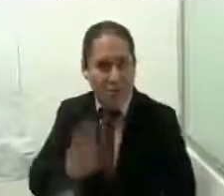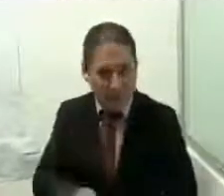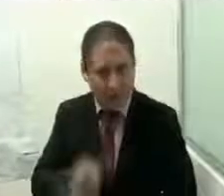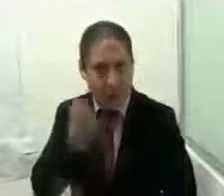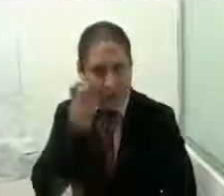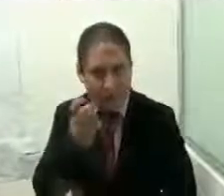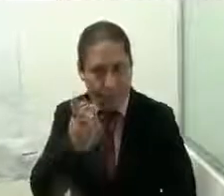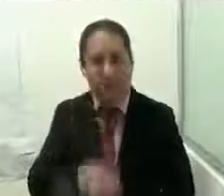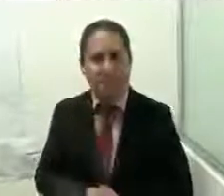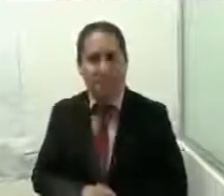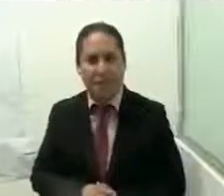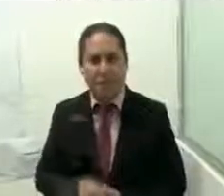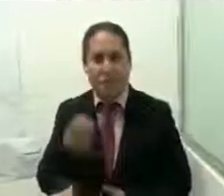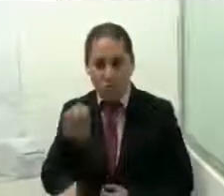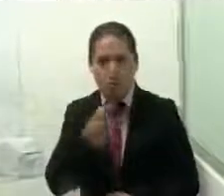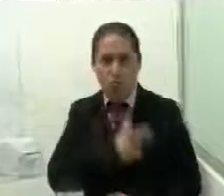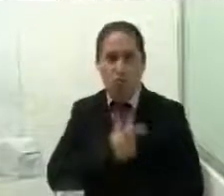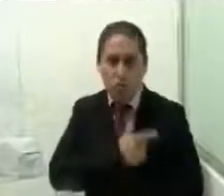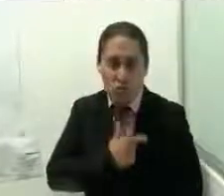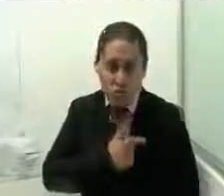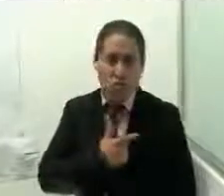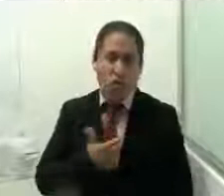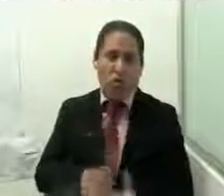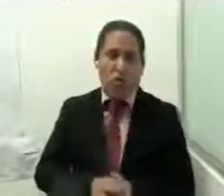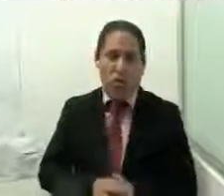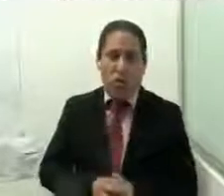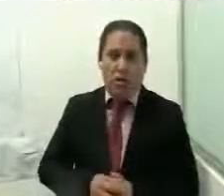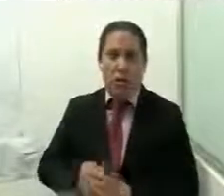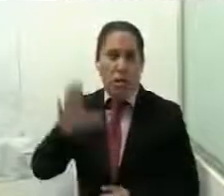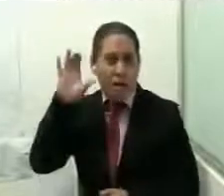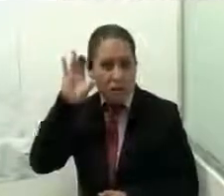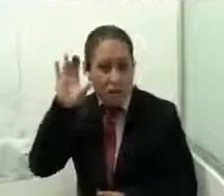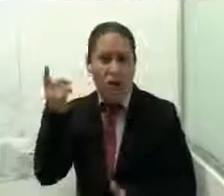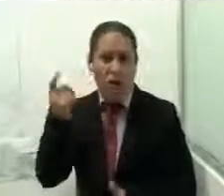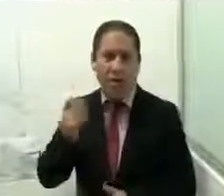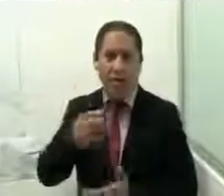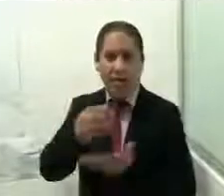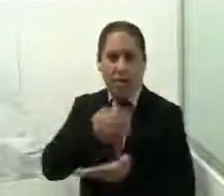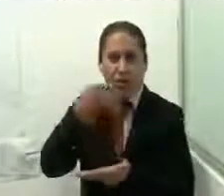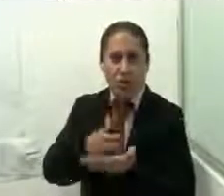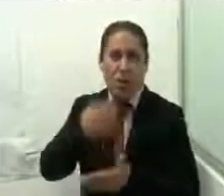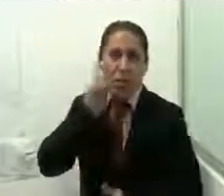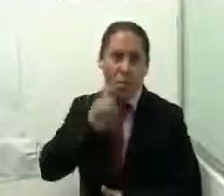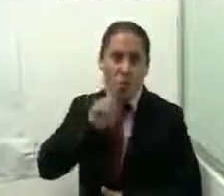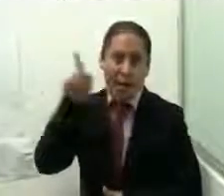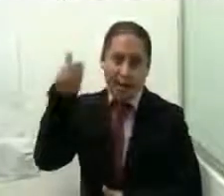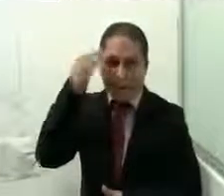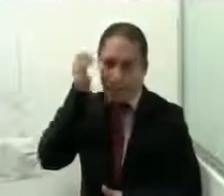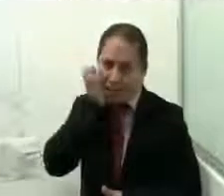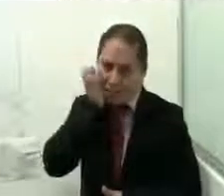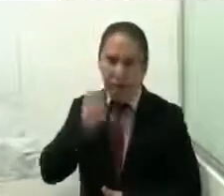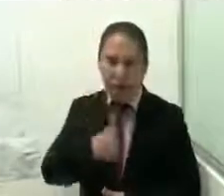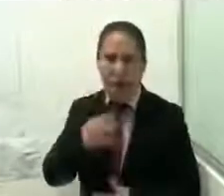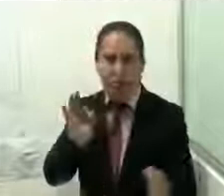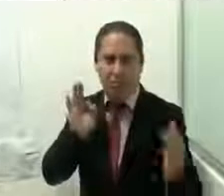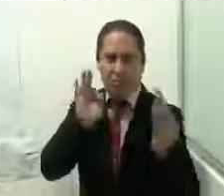me da mucho gusto oír el tema de Ciudad Mujer pude estar presente en